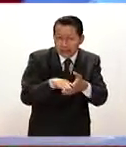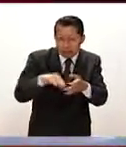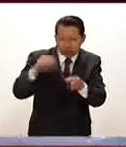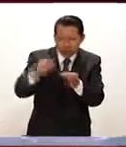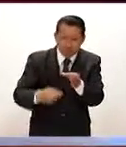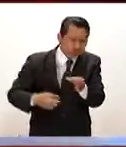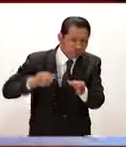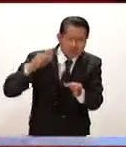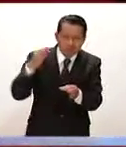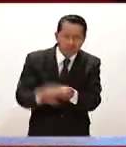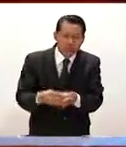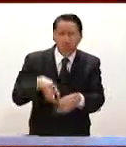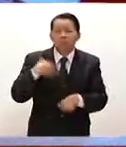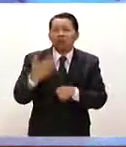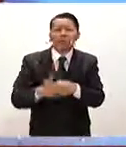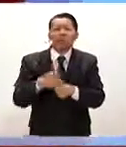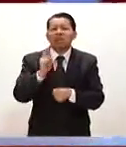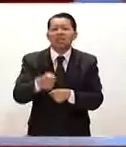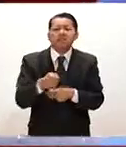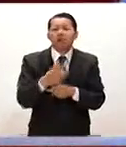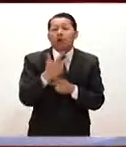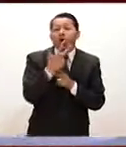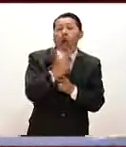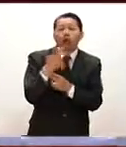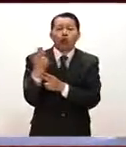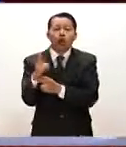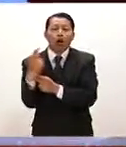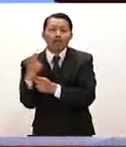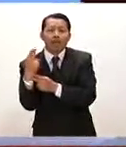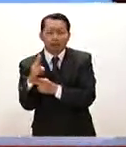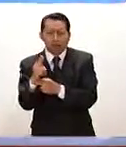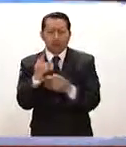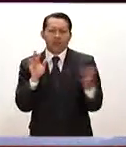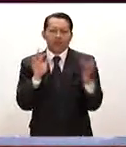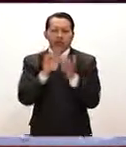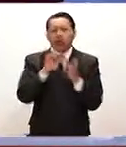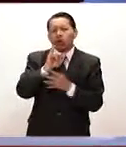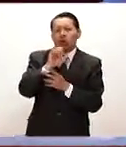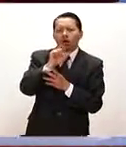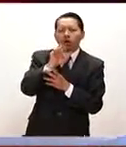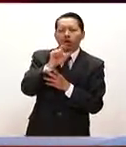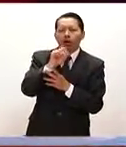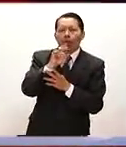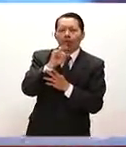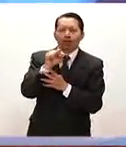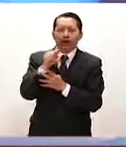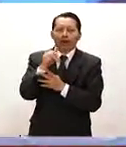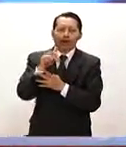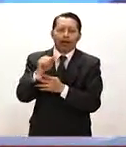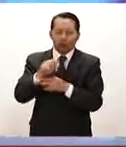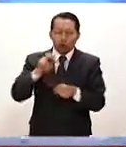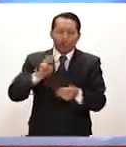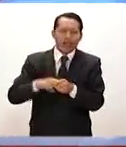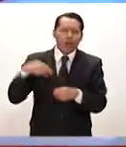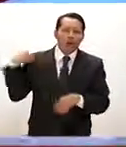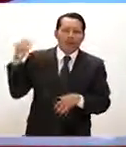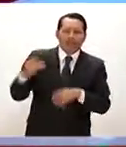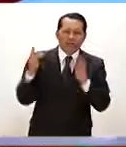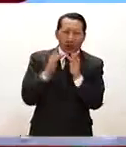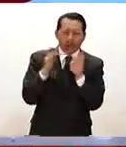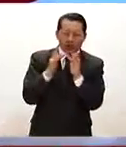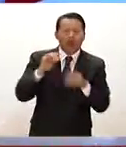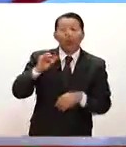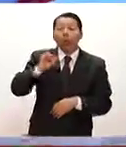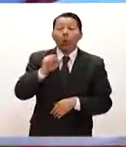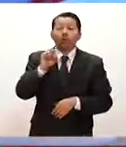justo a la elección del 8 de noviembre. Nos enlazamos con José López Zamorano, ex corresponsal de Notimex en Washington. José, muy